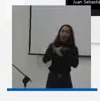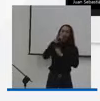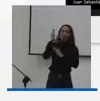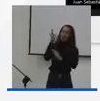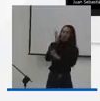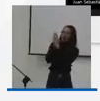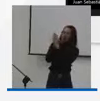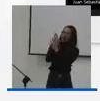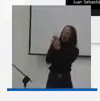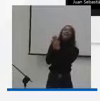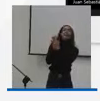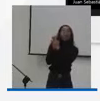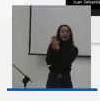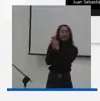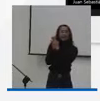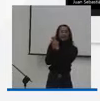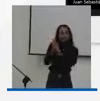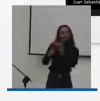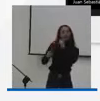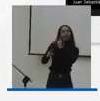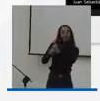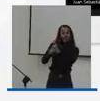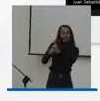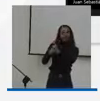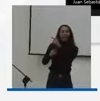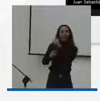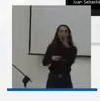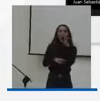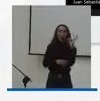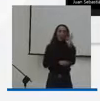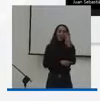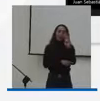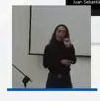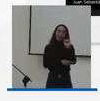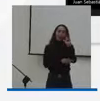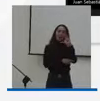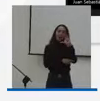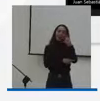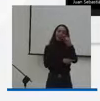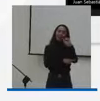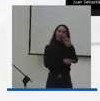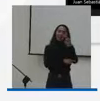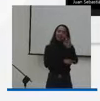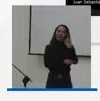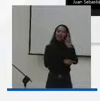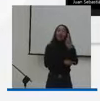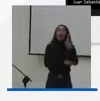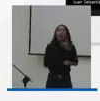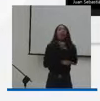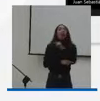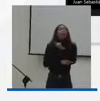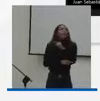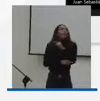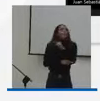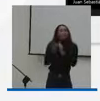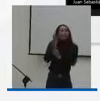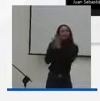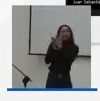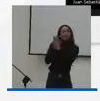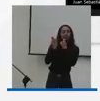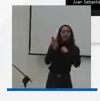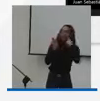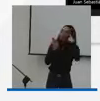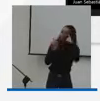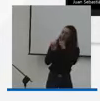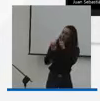iniciales del doctor Baltasar Medina, con relación a que no esperemos que esta sea...